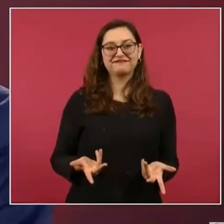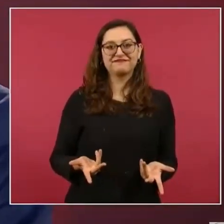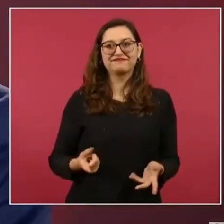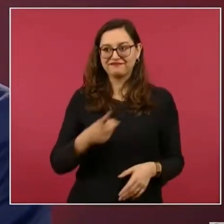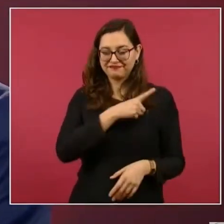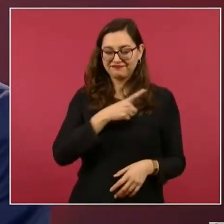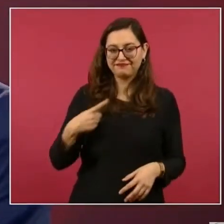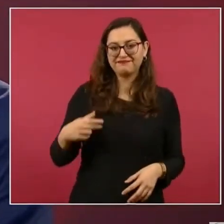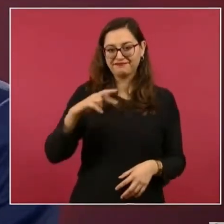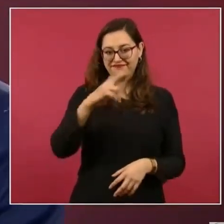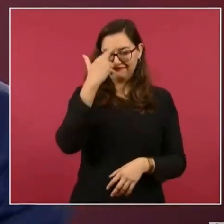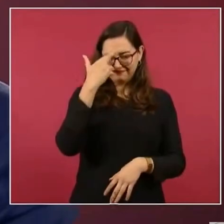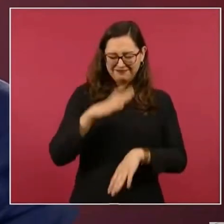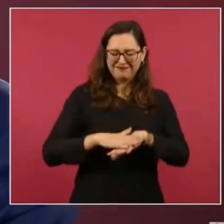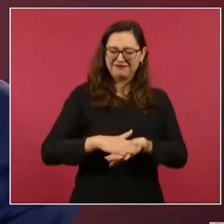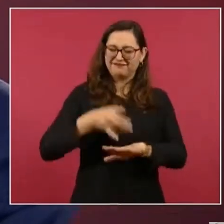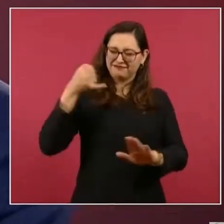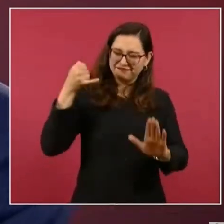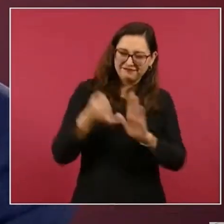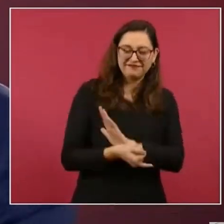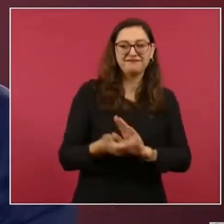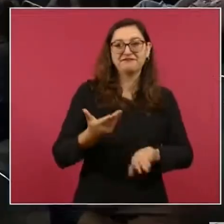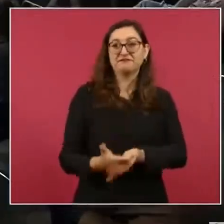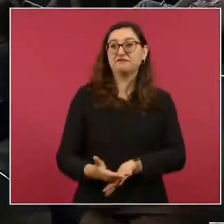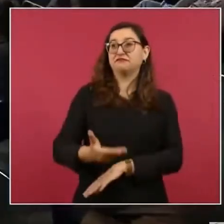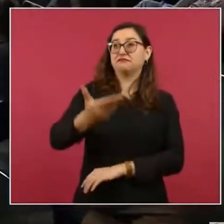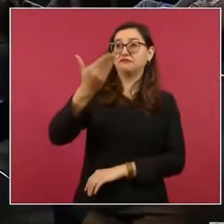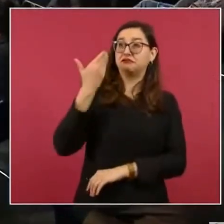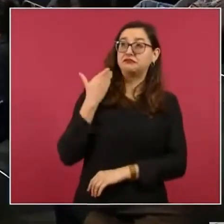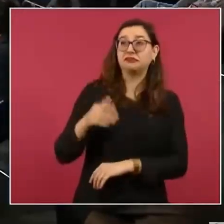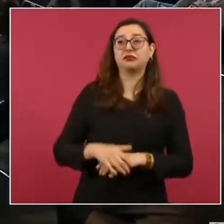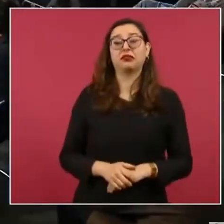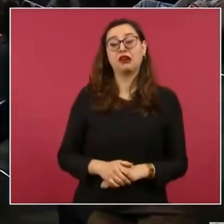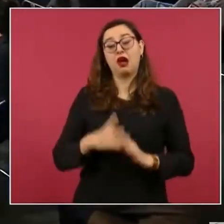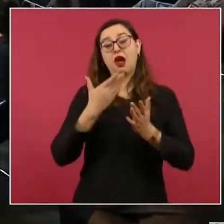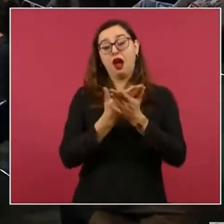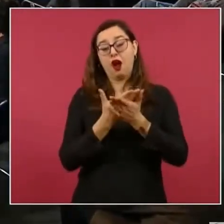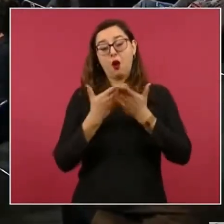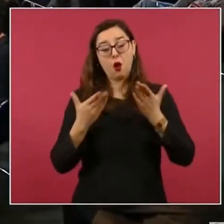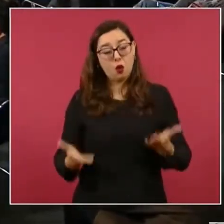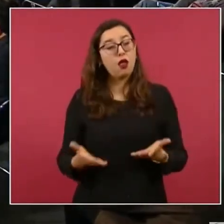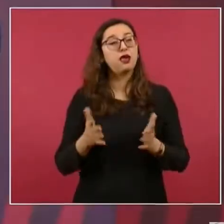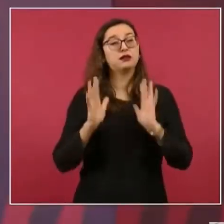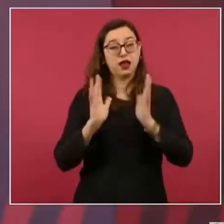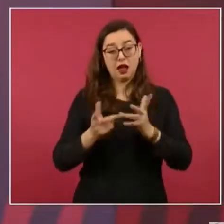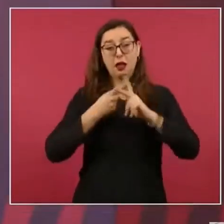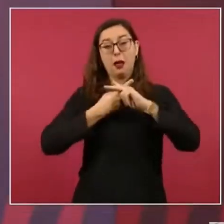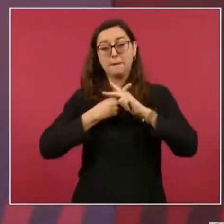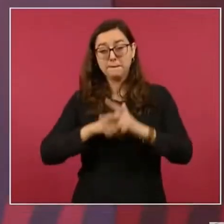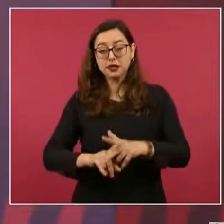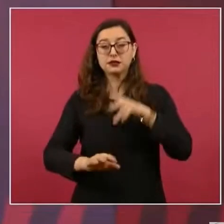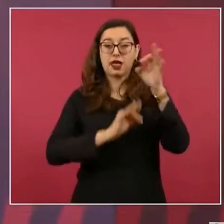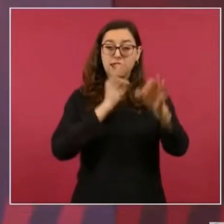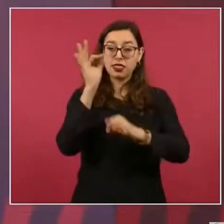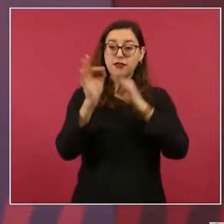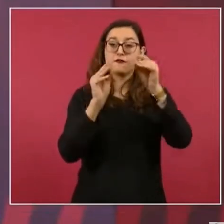con la fundación de Tenochtitlán, pero de ahí